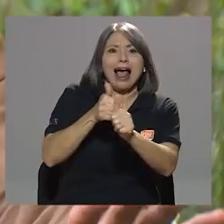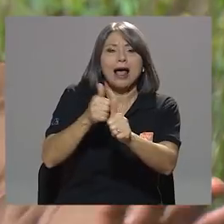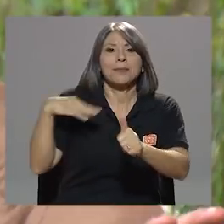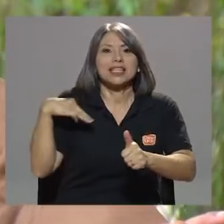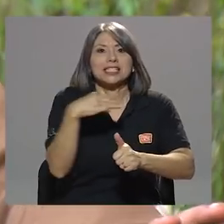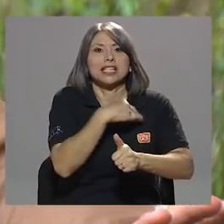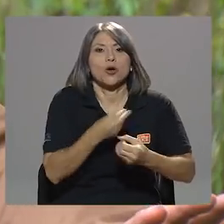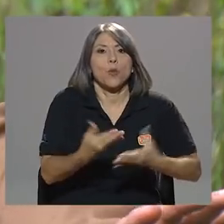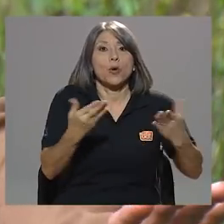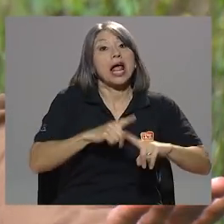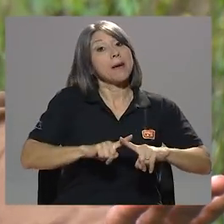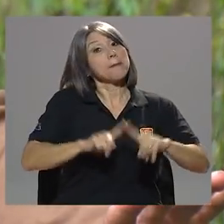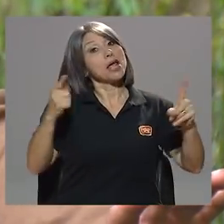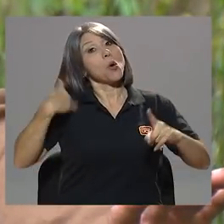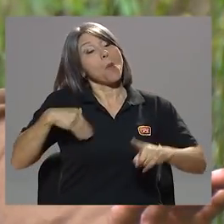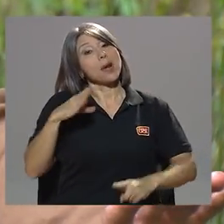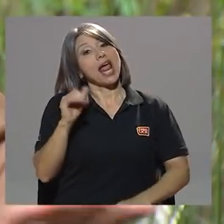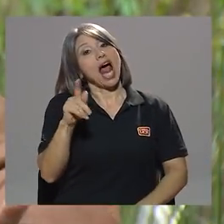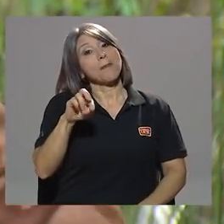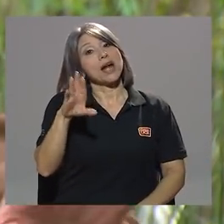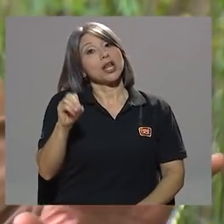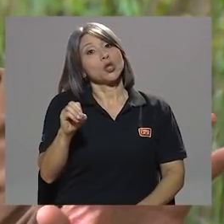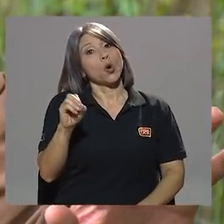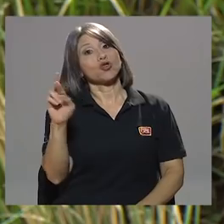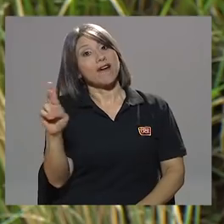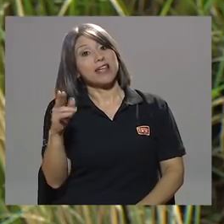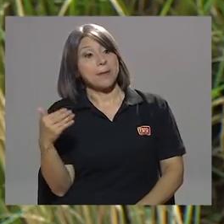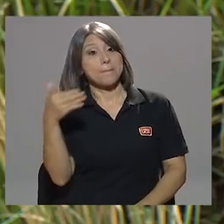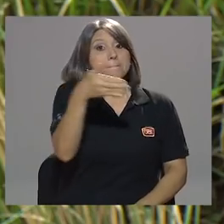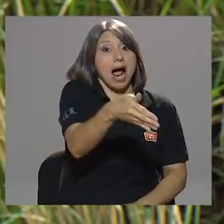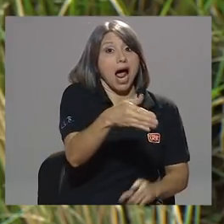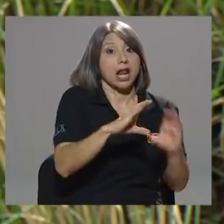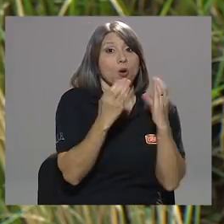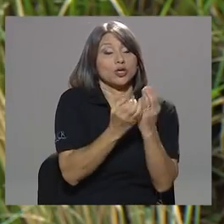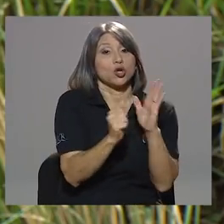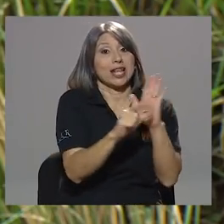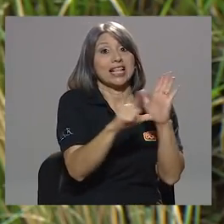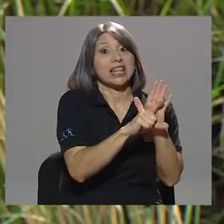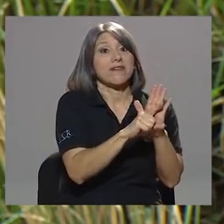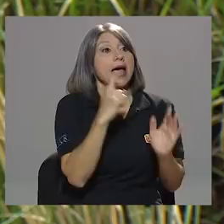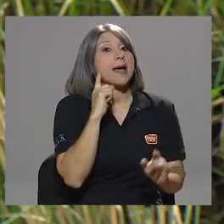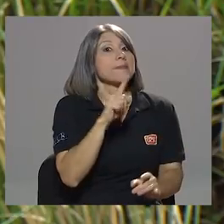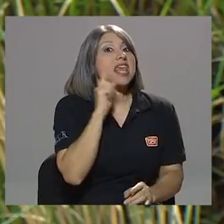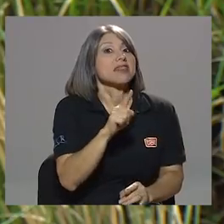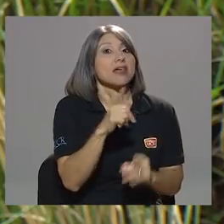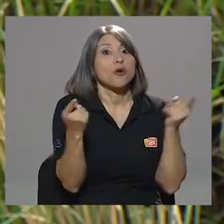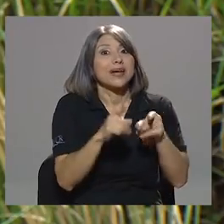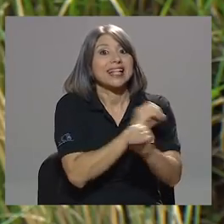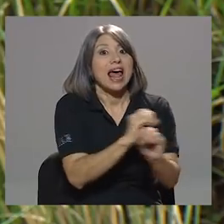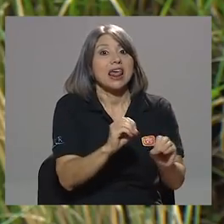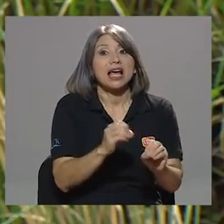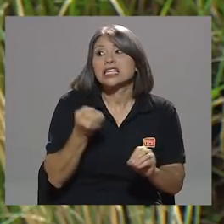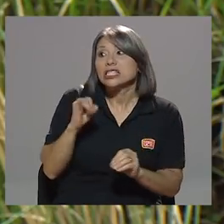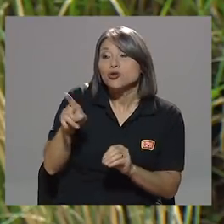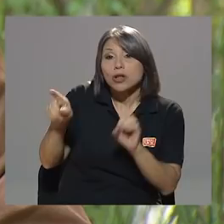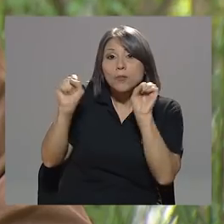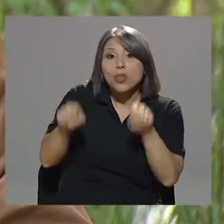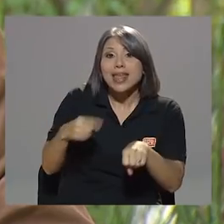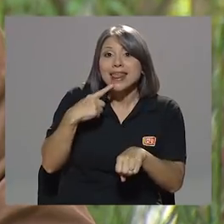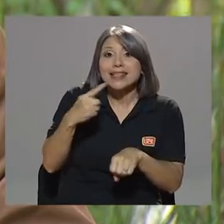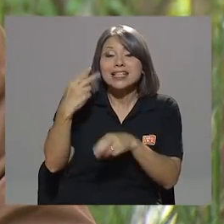Alberto Raben va y miente en la Comisión Legislativa y no pasa nada. Si usted podría... No pasa nada. Si usted podría dar el nombre de un protegido, ¿lo daría?